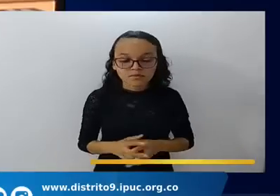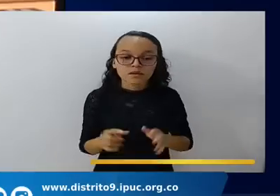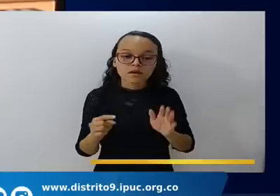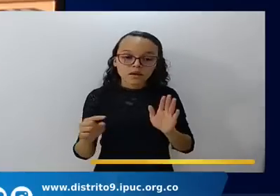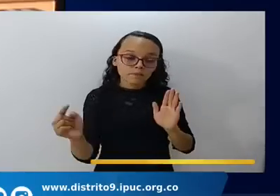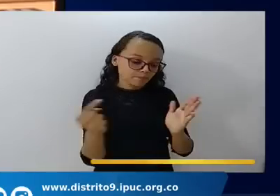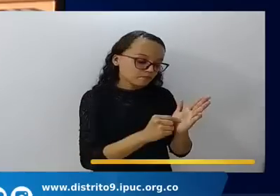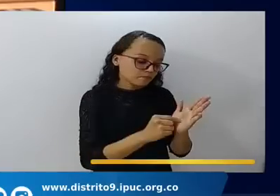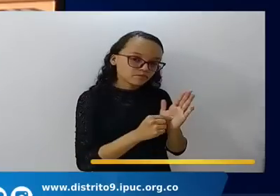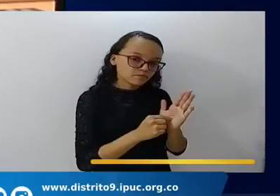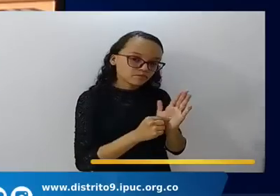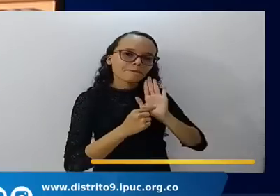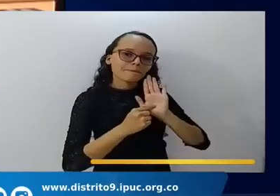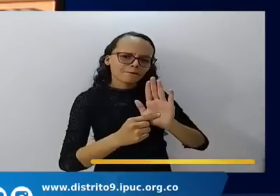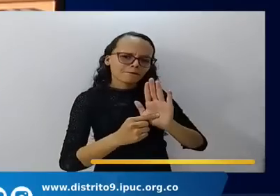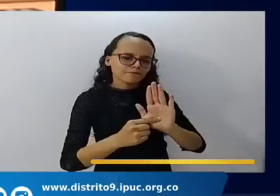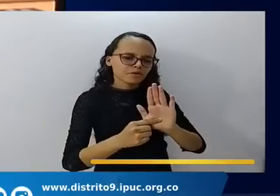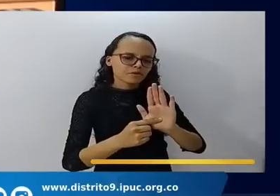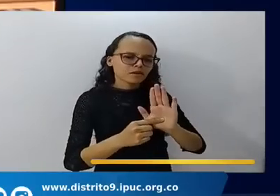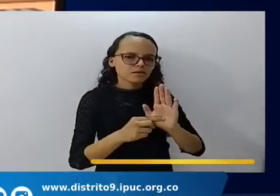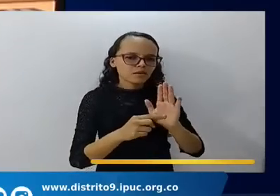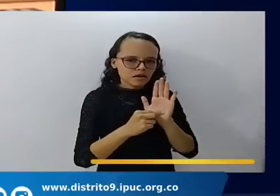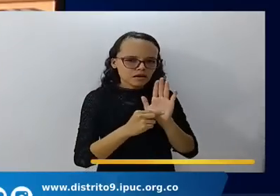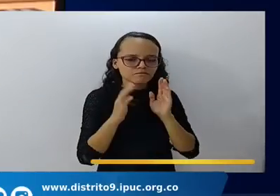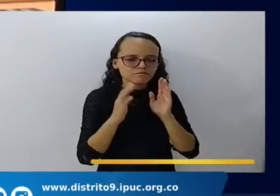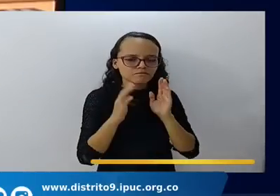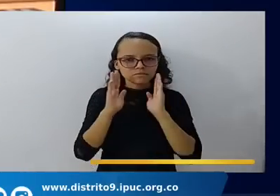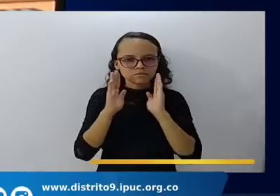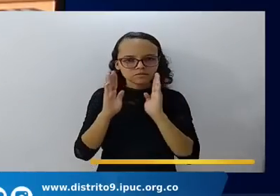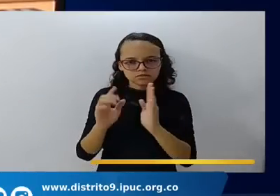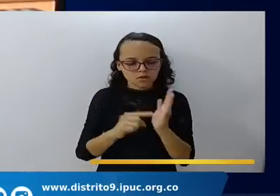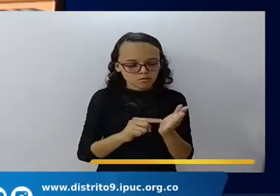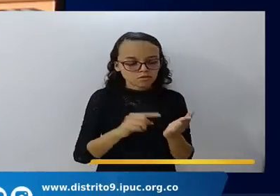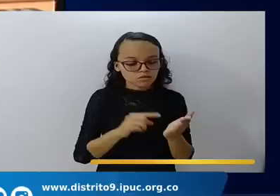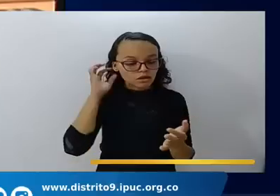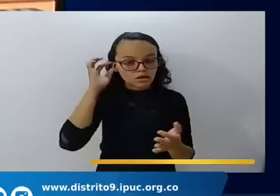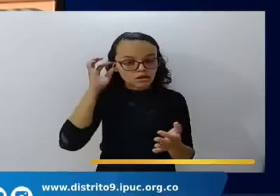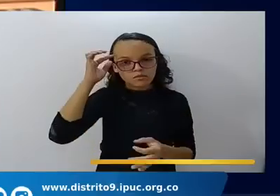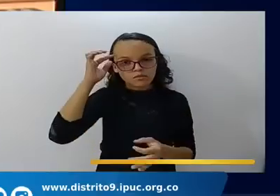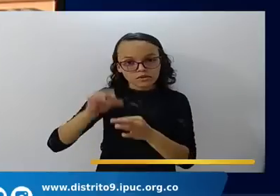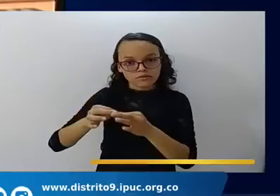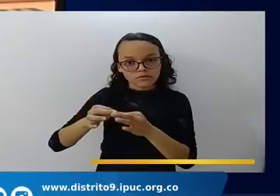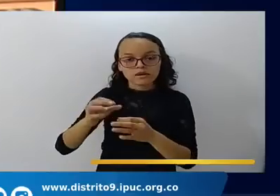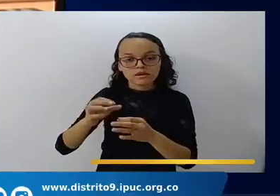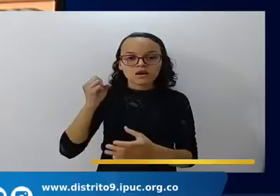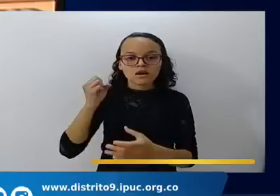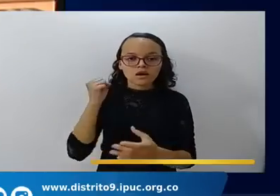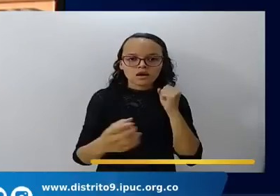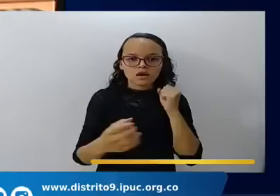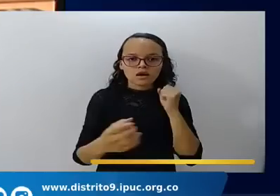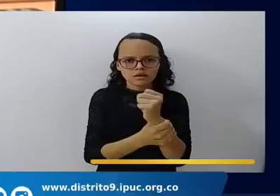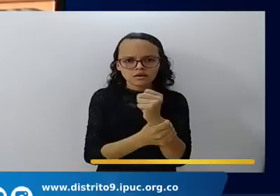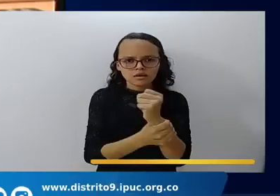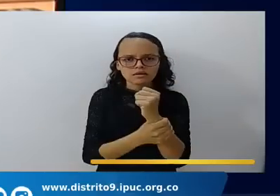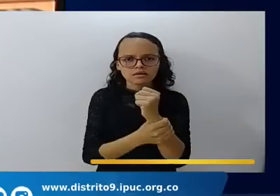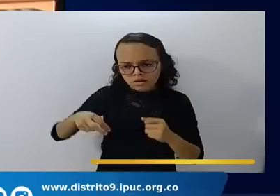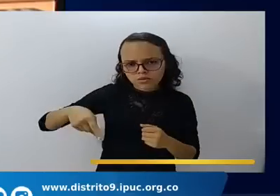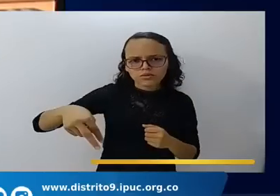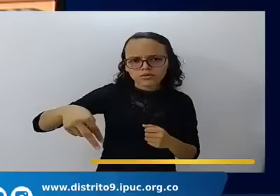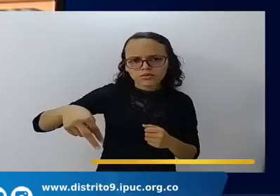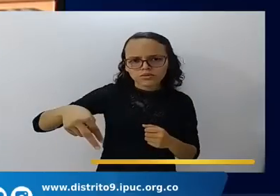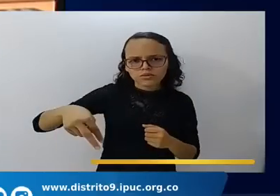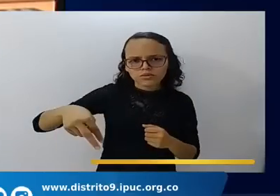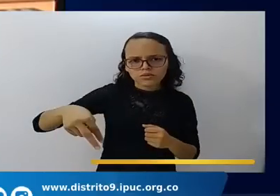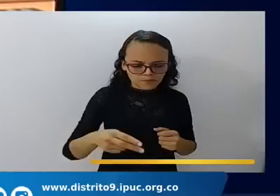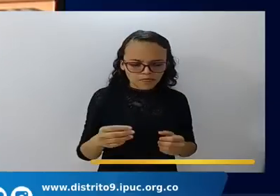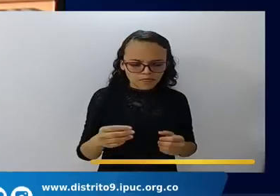centrarme un poquito. Por la fe Abraham siendo llamado, obedeció para salir al lugar que había de